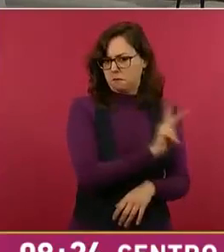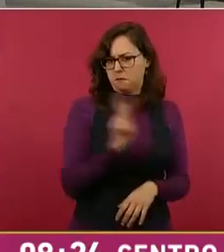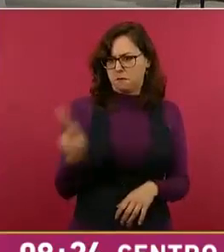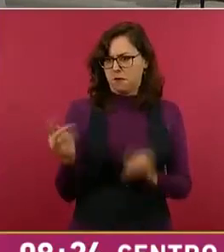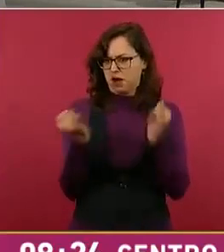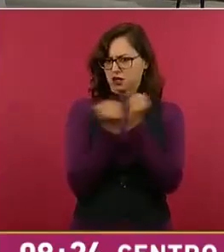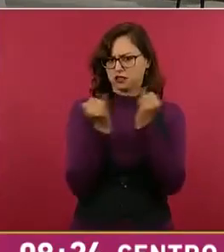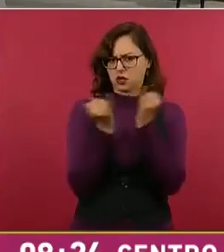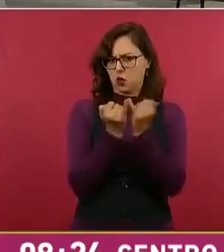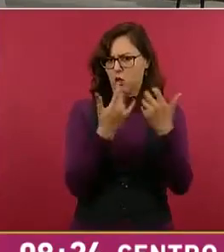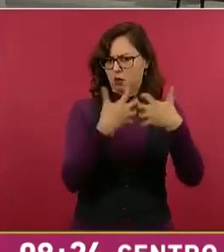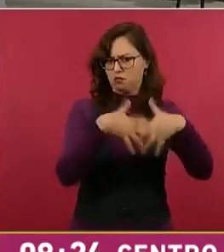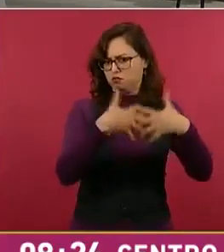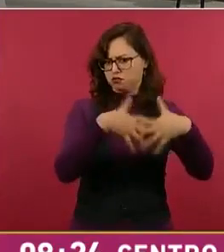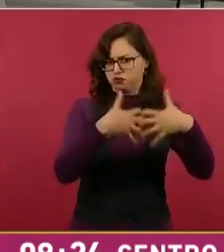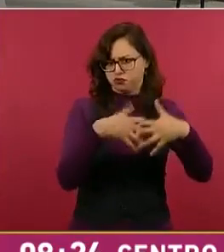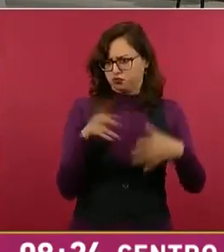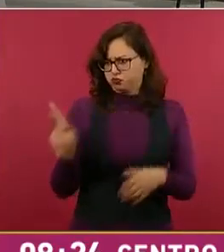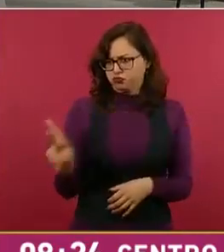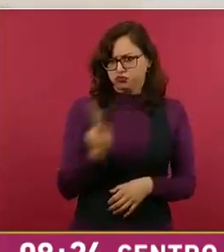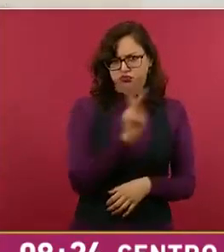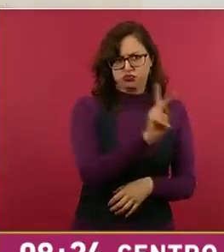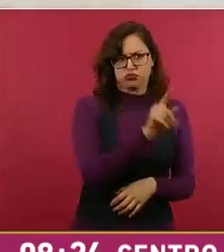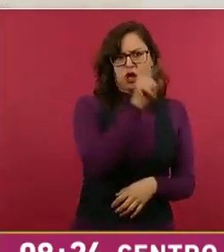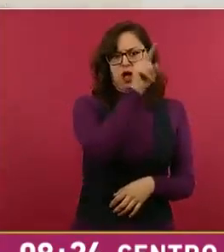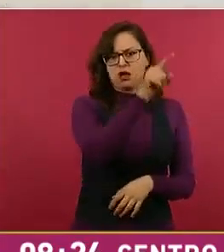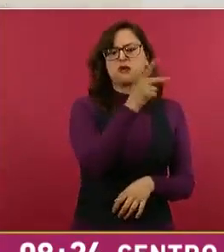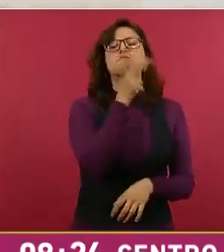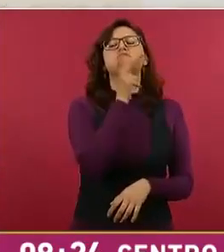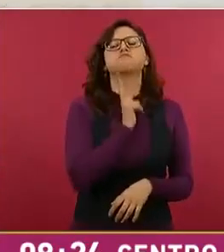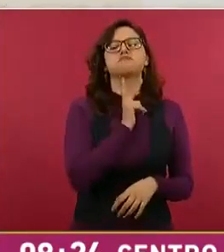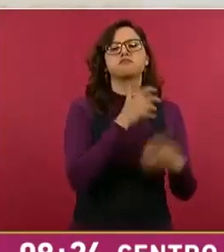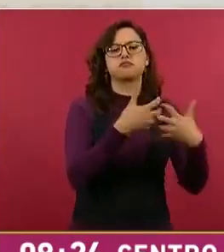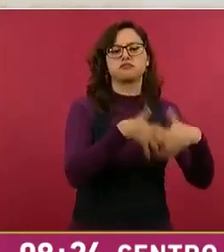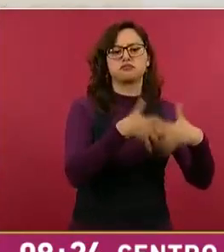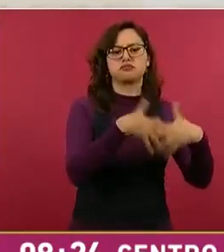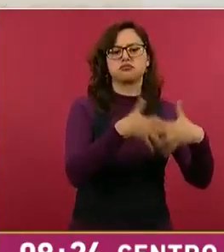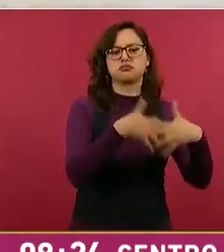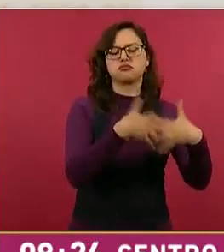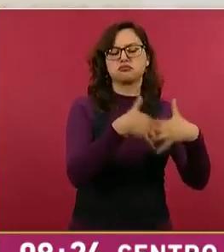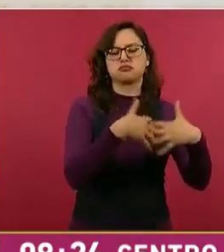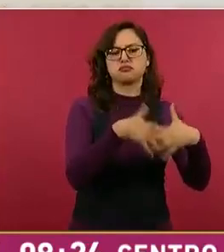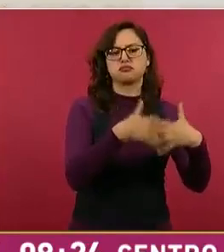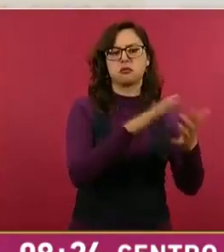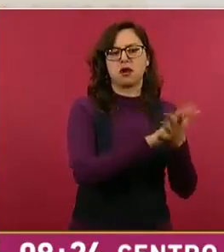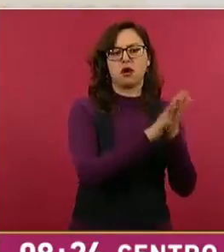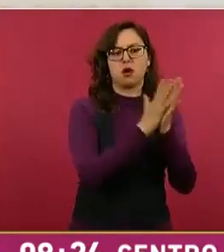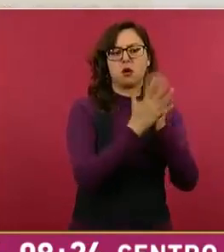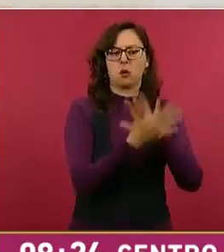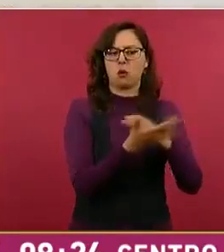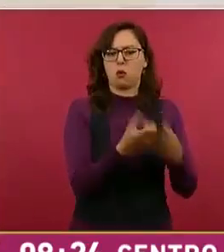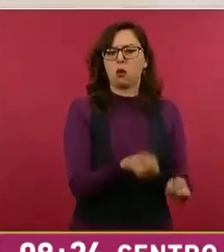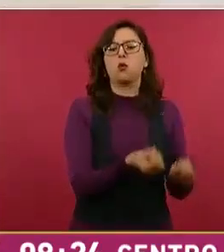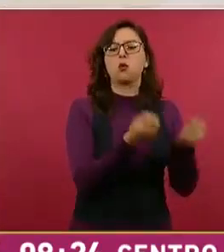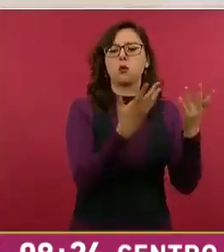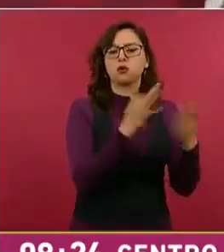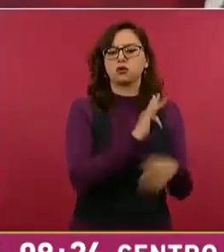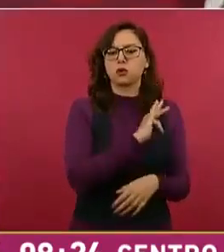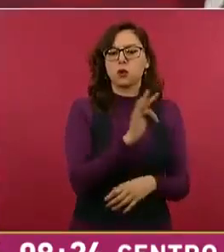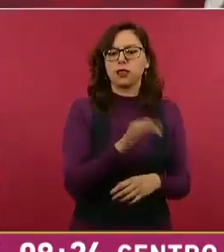capacidad para procesar crudo es en promedio 80 por ciento.